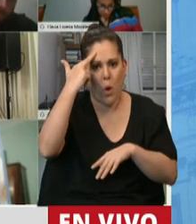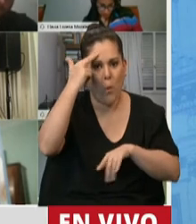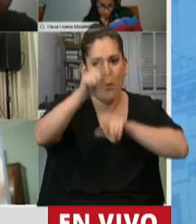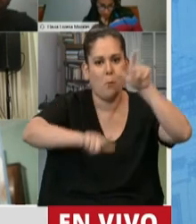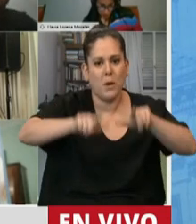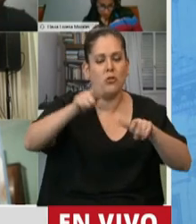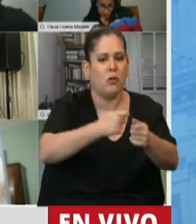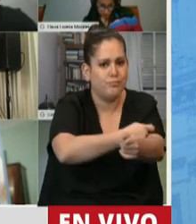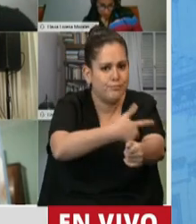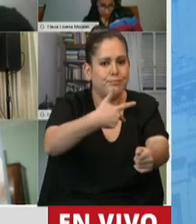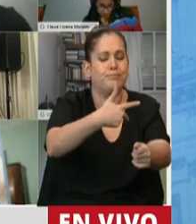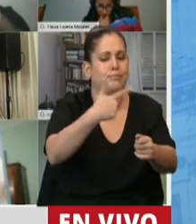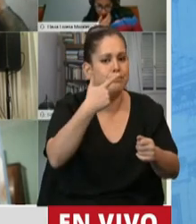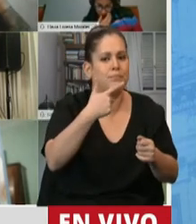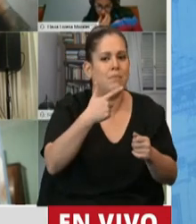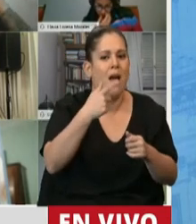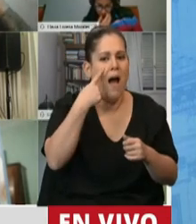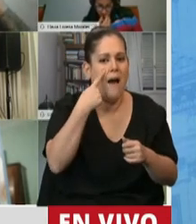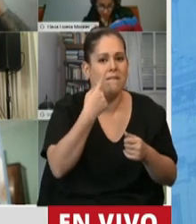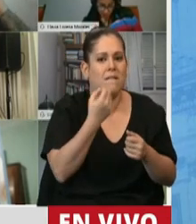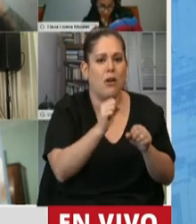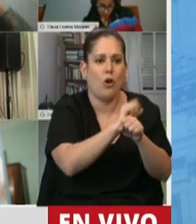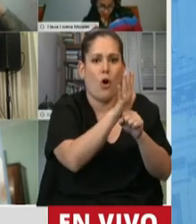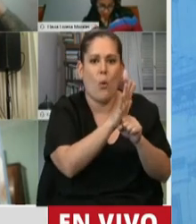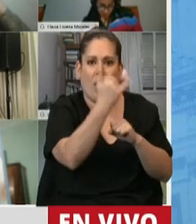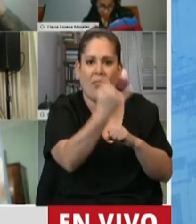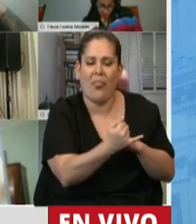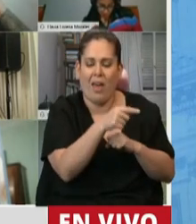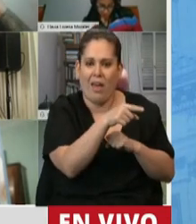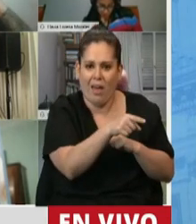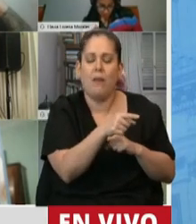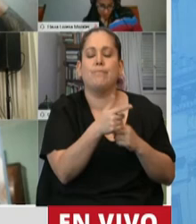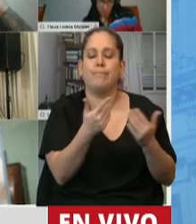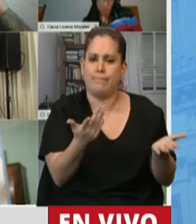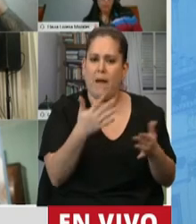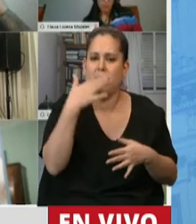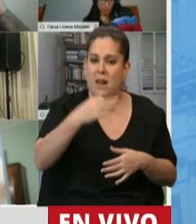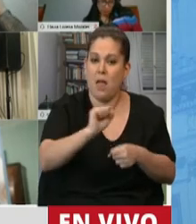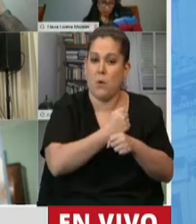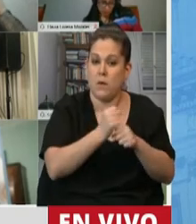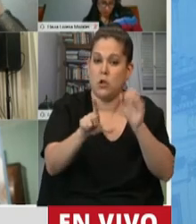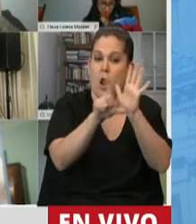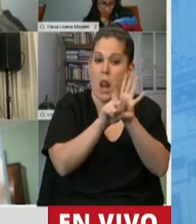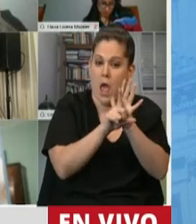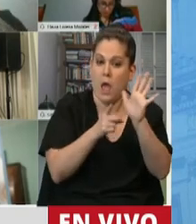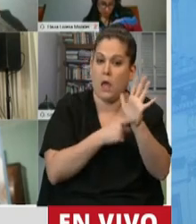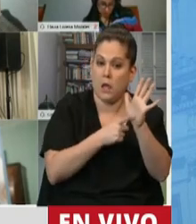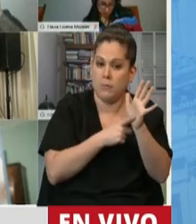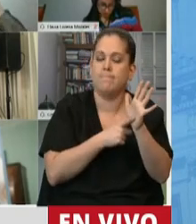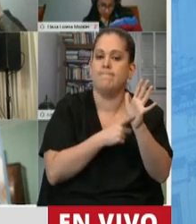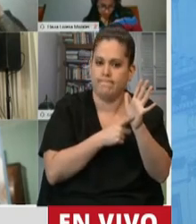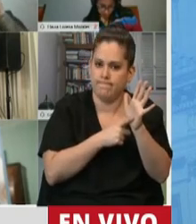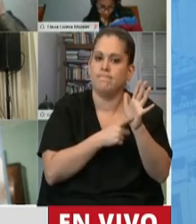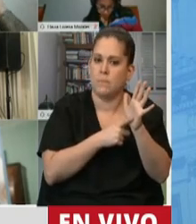-19 de la ciudad de Córdoba y de la gran Córdoba. Y no tengo dudas que con la aprobación de esta ley serán mucho más los donantes